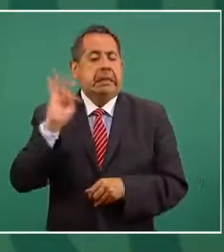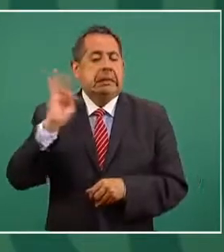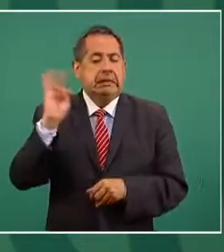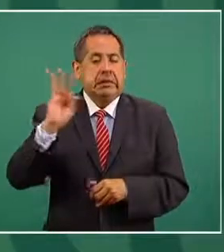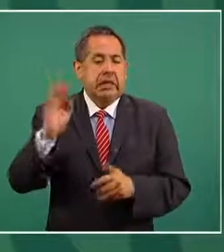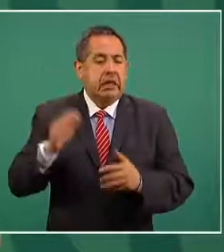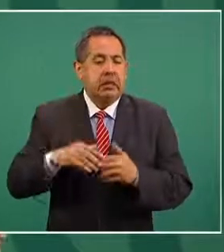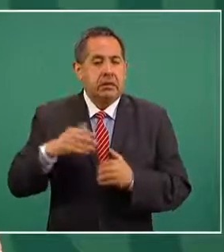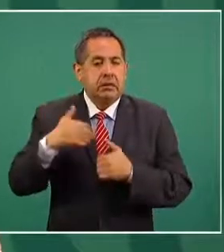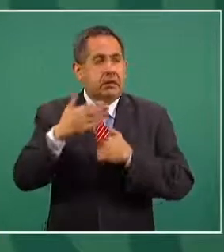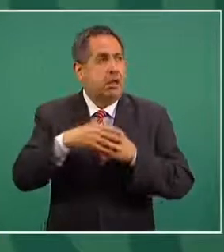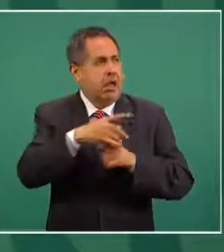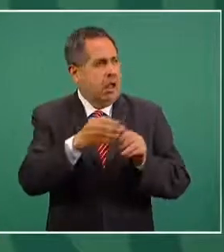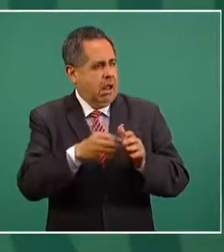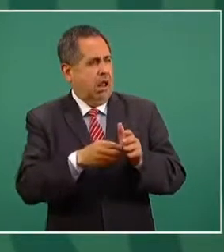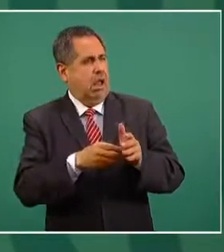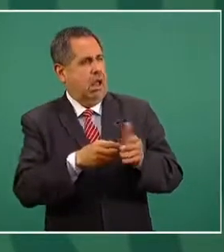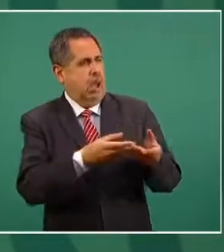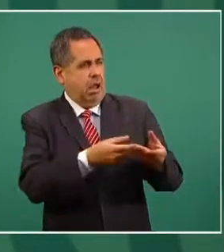no fue así